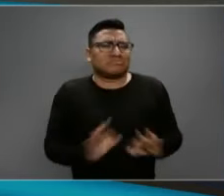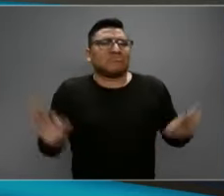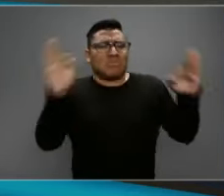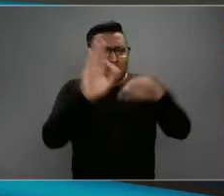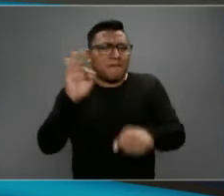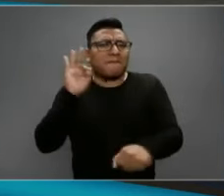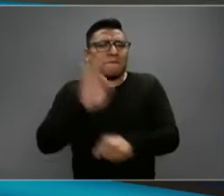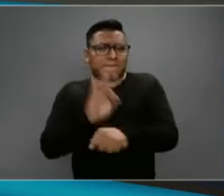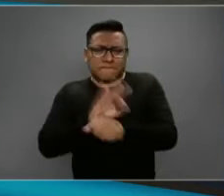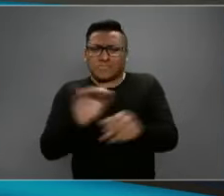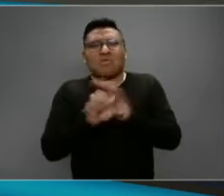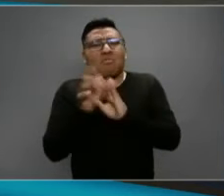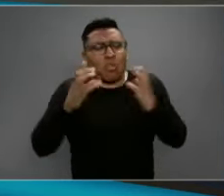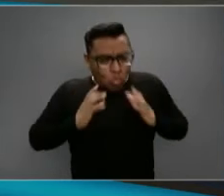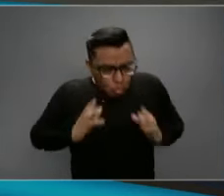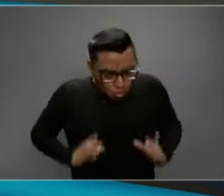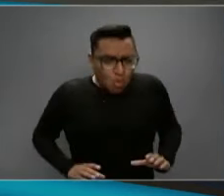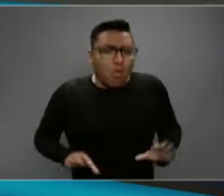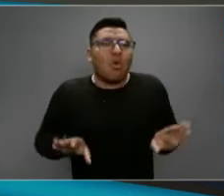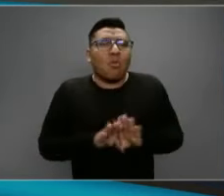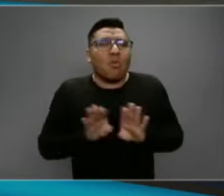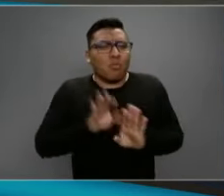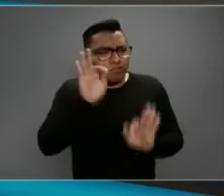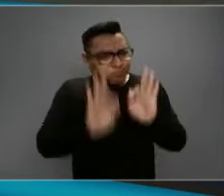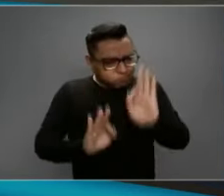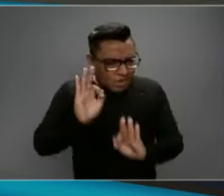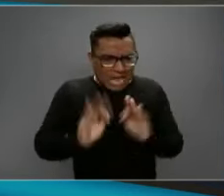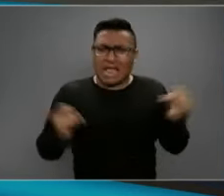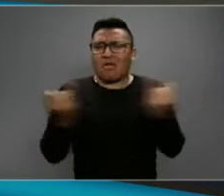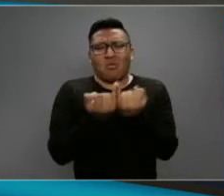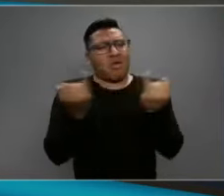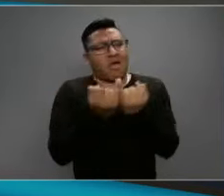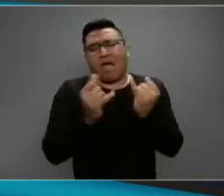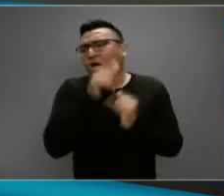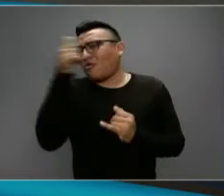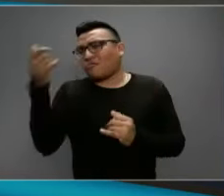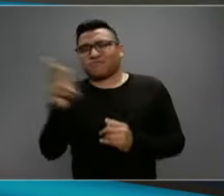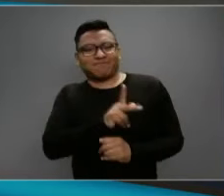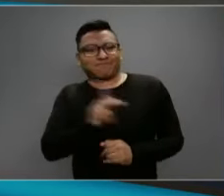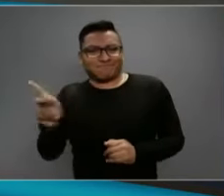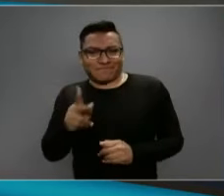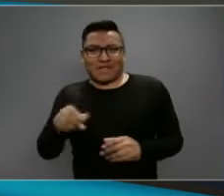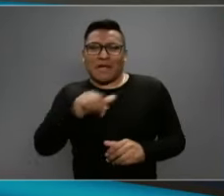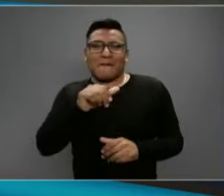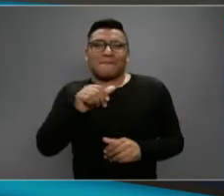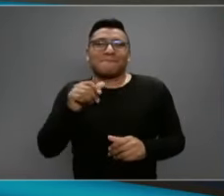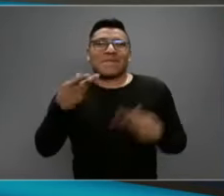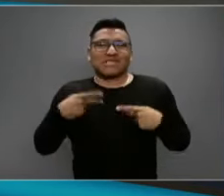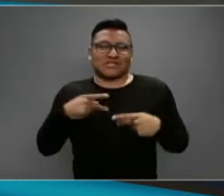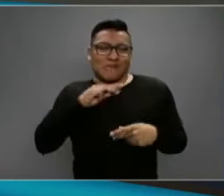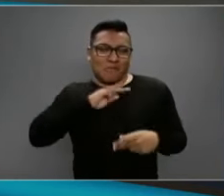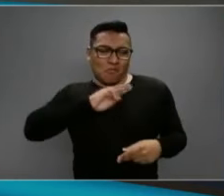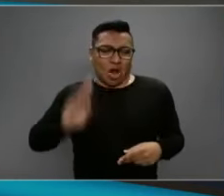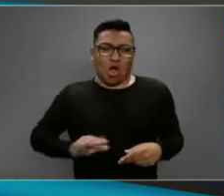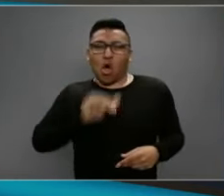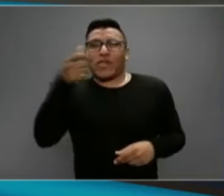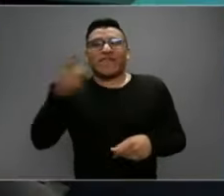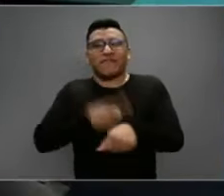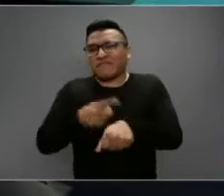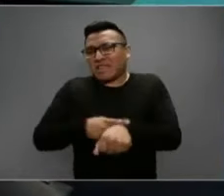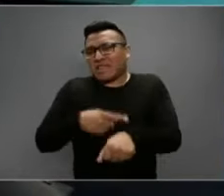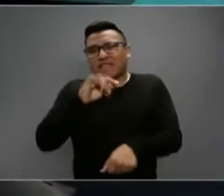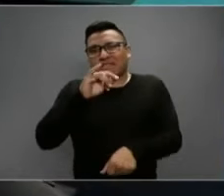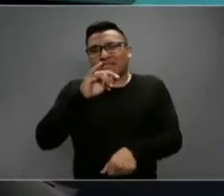y manejo de cadáveres, como cualquier cadáver que haya muerto por alguna otra enfermedad